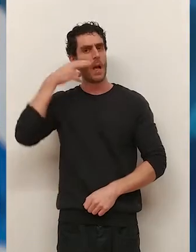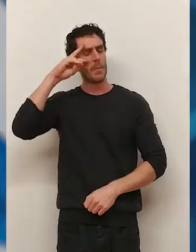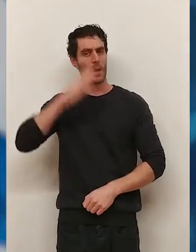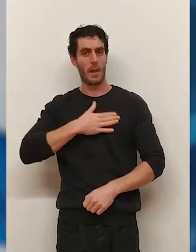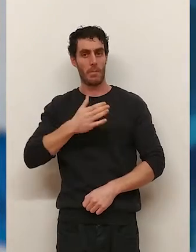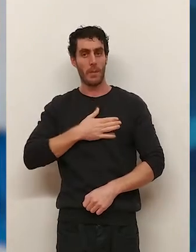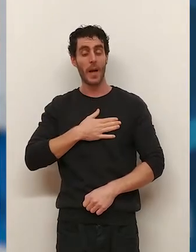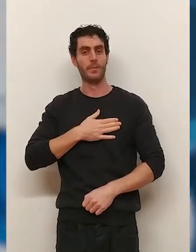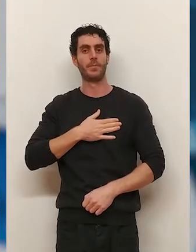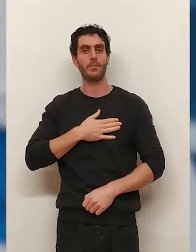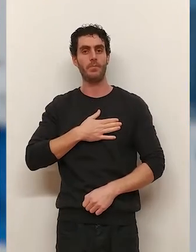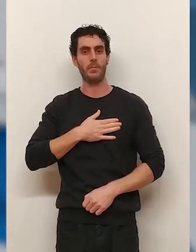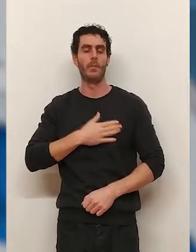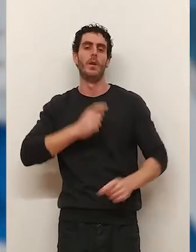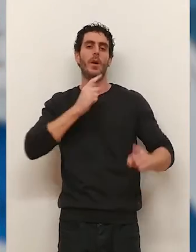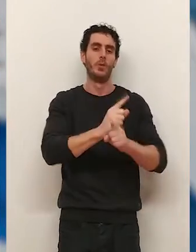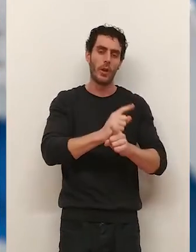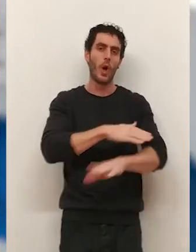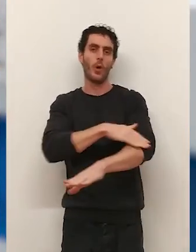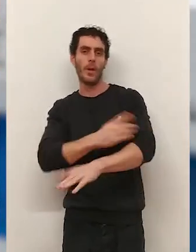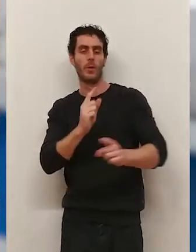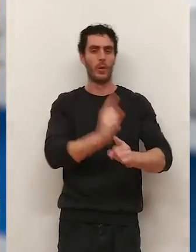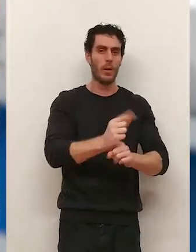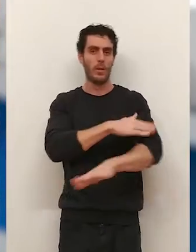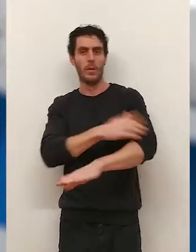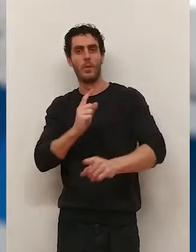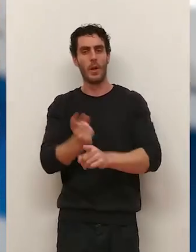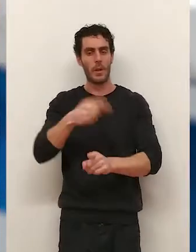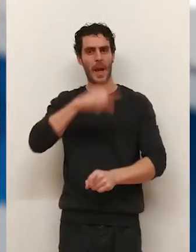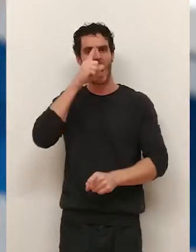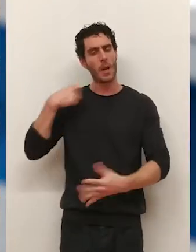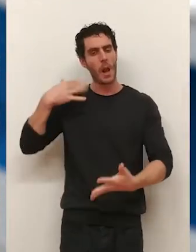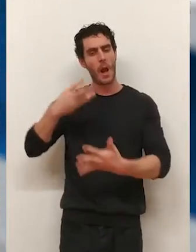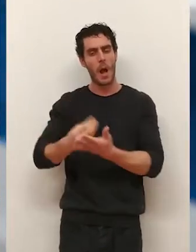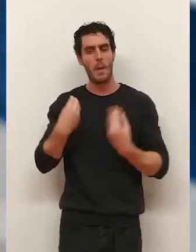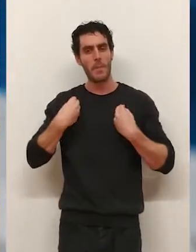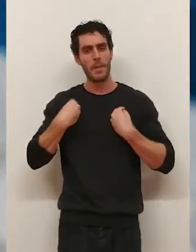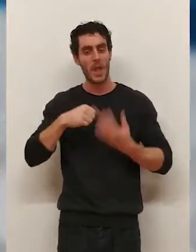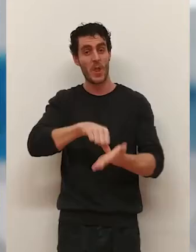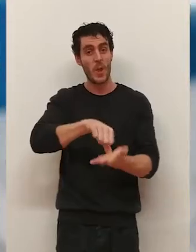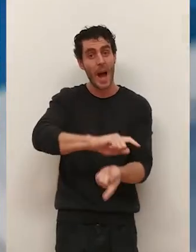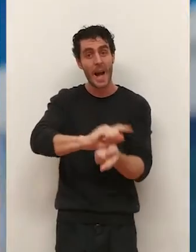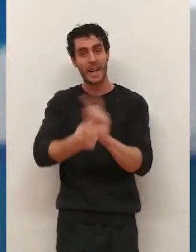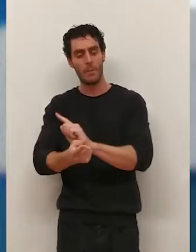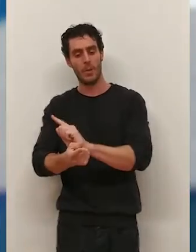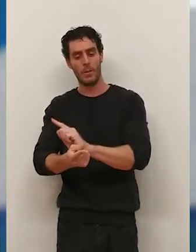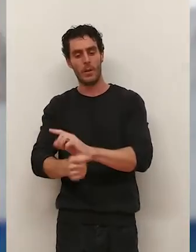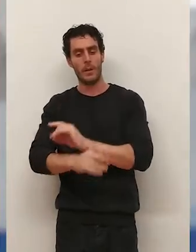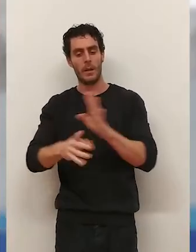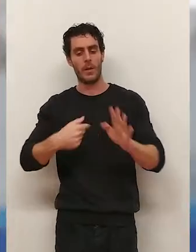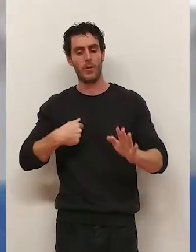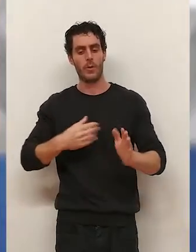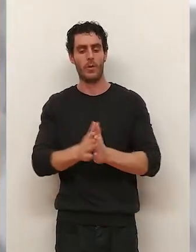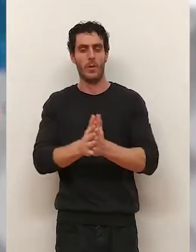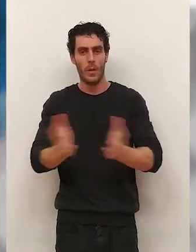experiencia mía de haber estado en la oposición, en el gobierno, en la oposición, y de haber vivido tantos años ese cambio de ciudad, pues me hace para